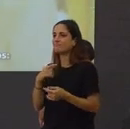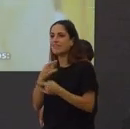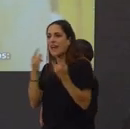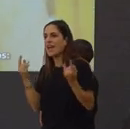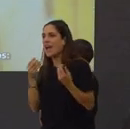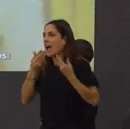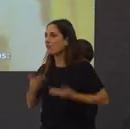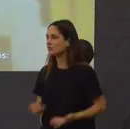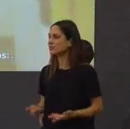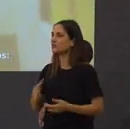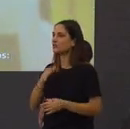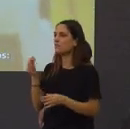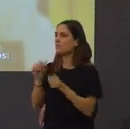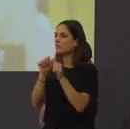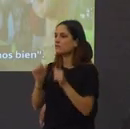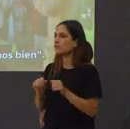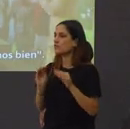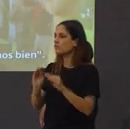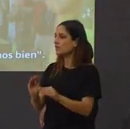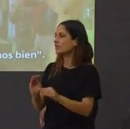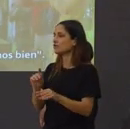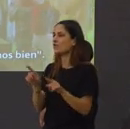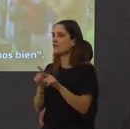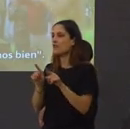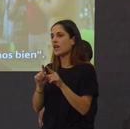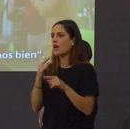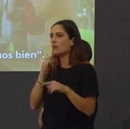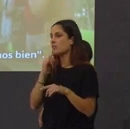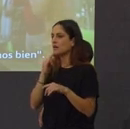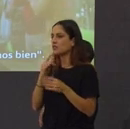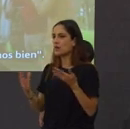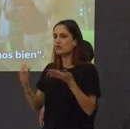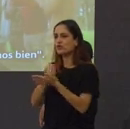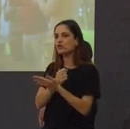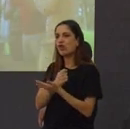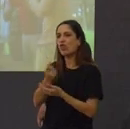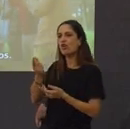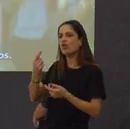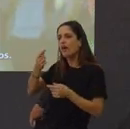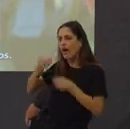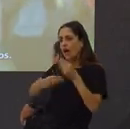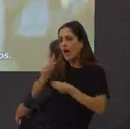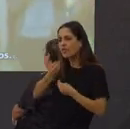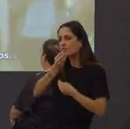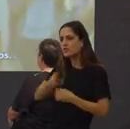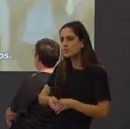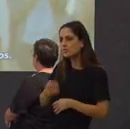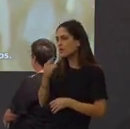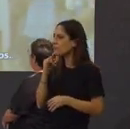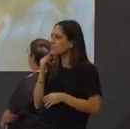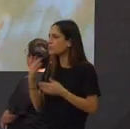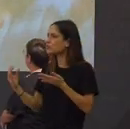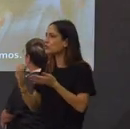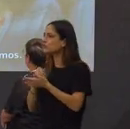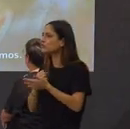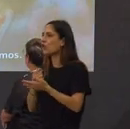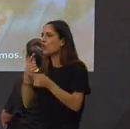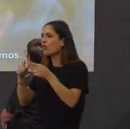era. Era a súa forma de dirigirnos. Presumamos de todo o que facemos ben. De todo o que temos.